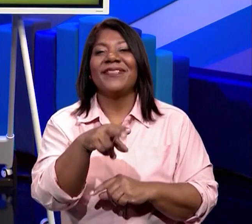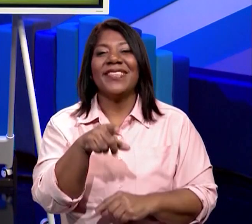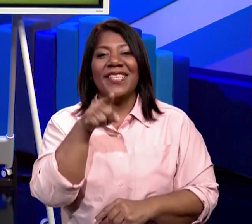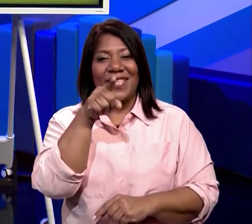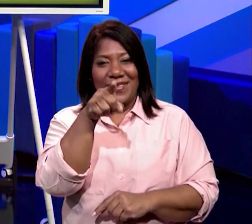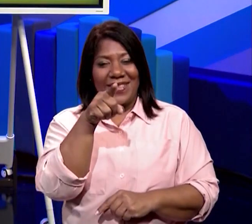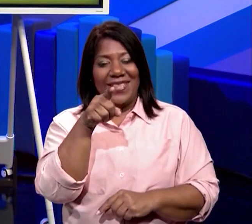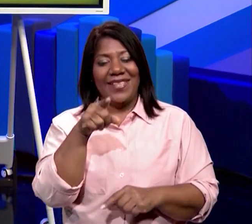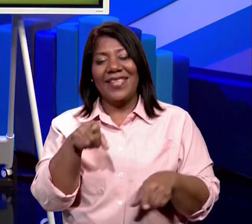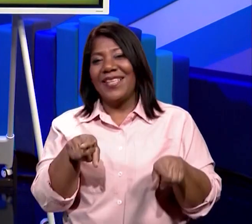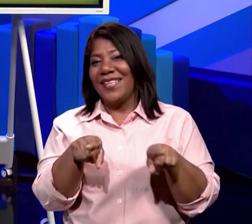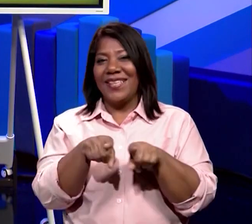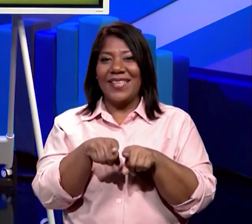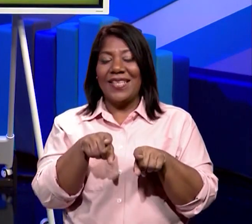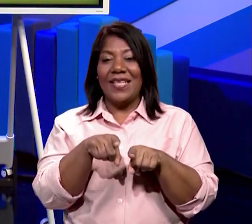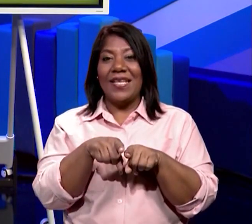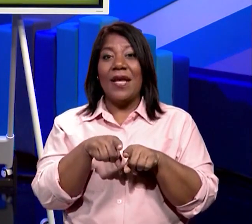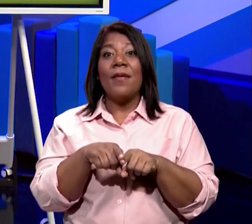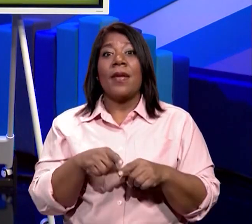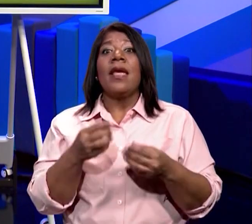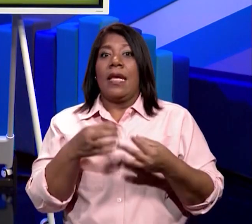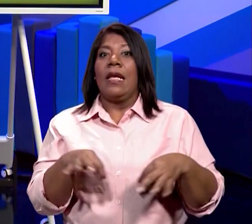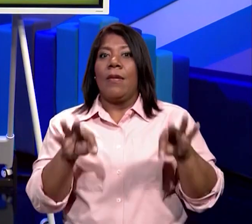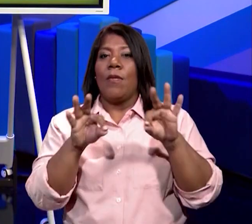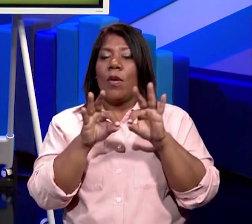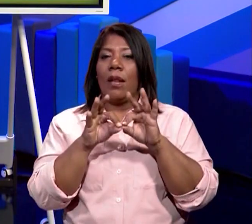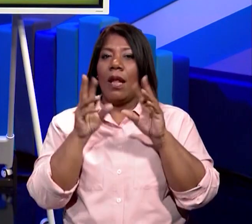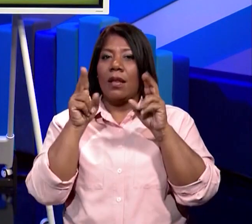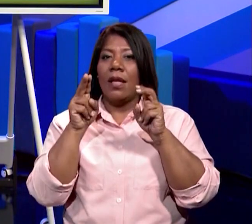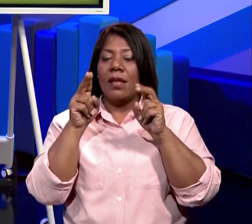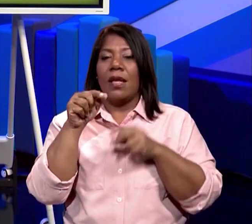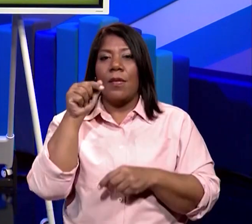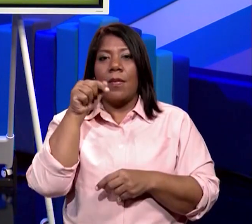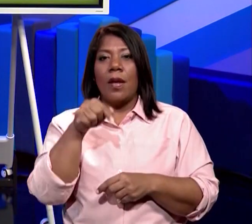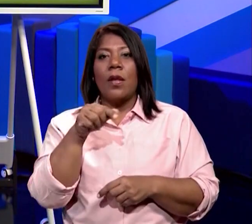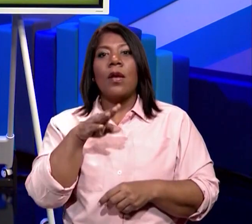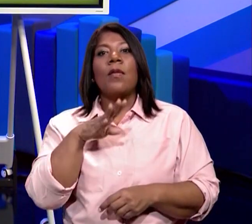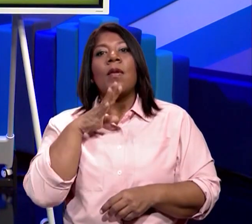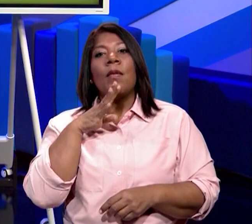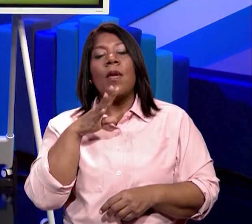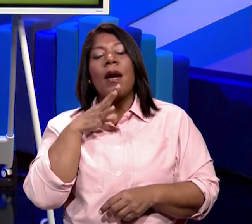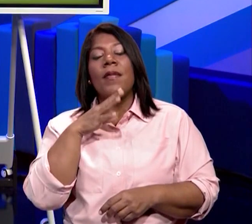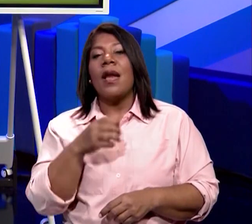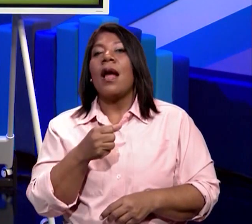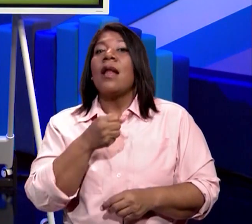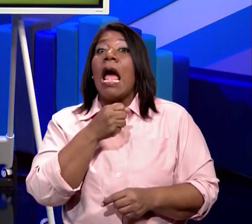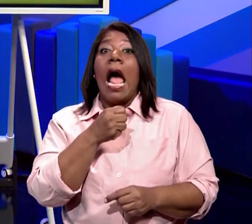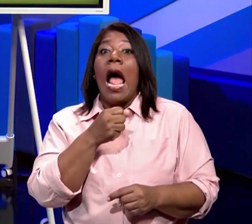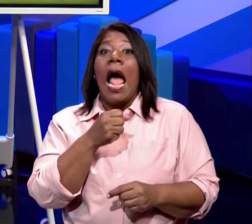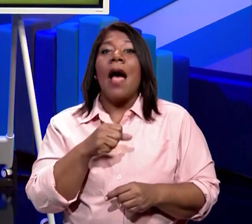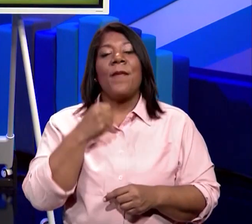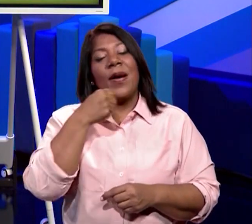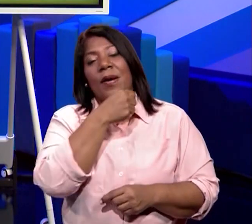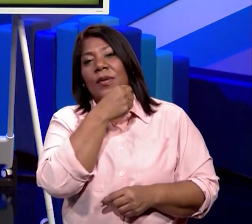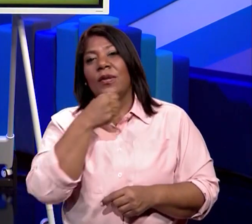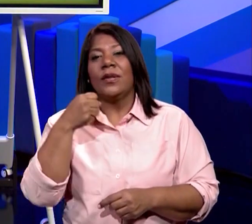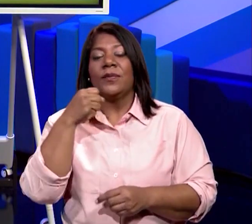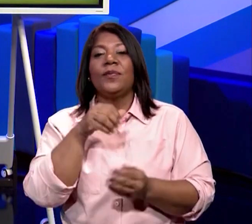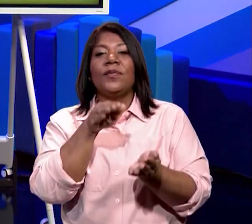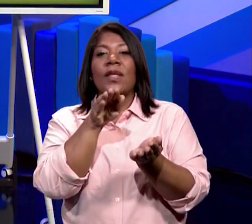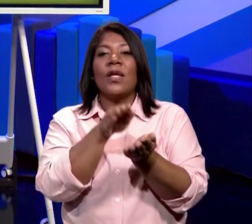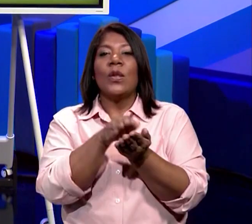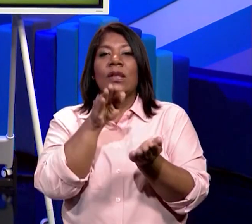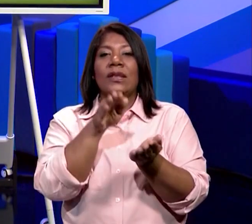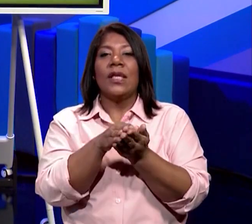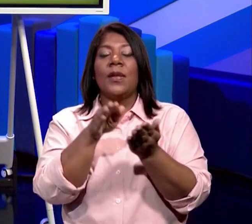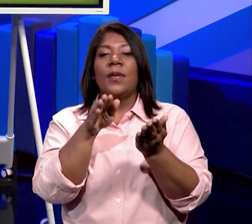también. Antes de profundizar en el tema, vamos a hacer un canto. Ese canto que dice, los zapitos en la laguna